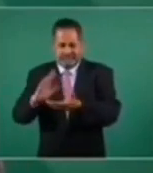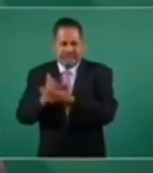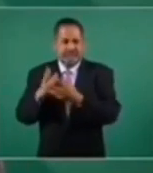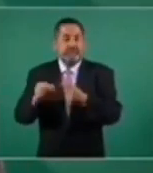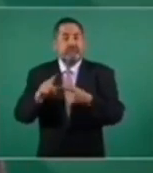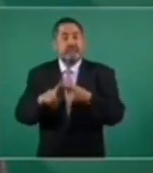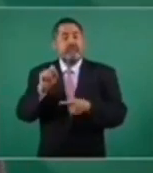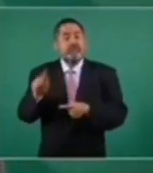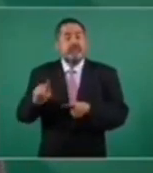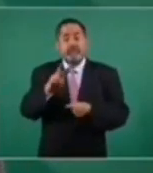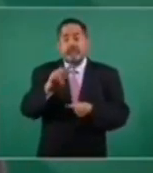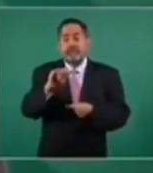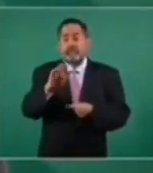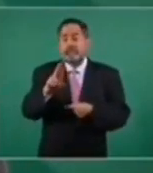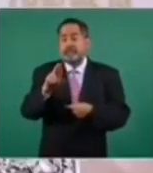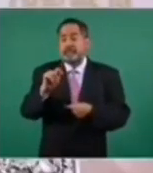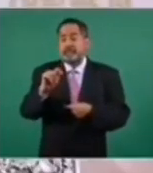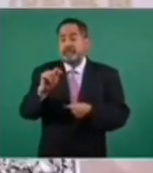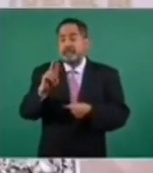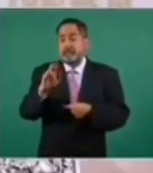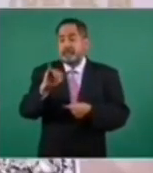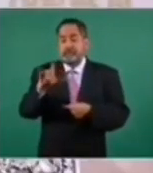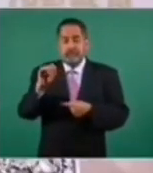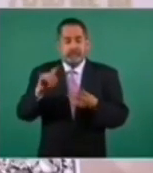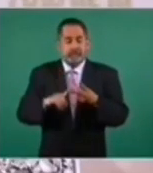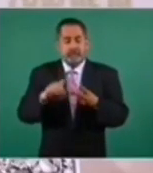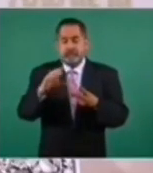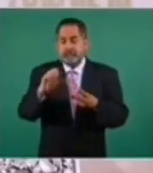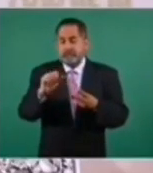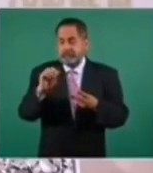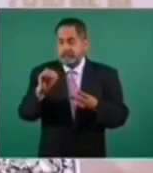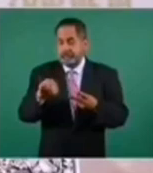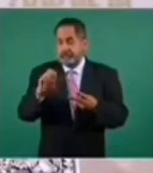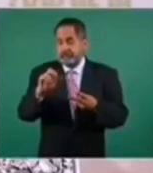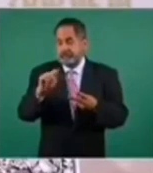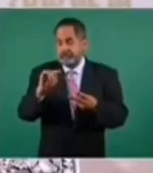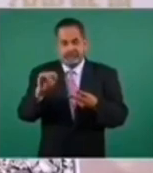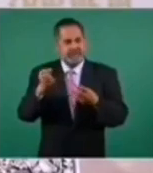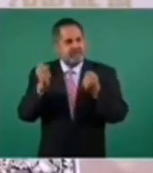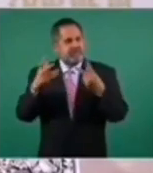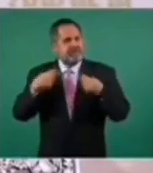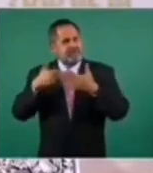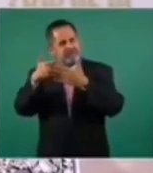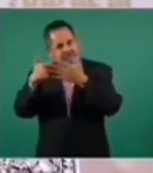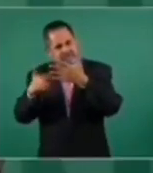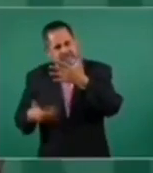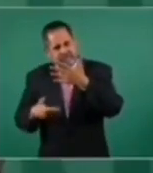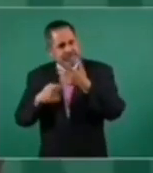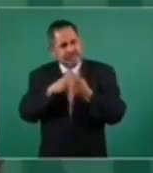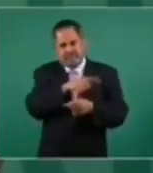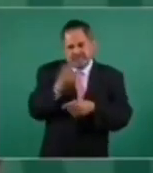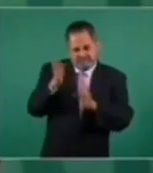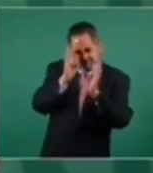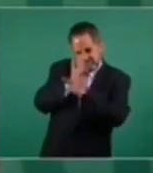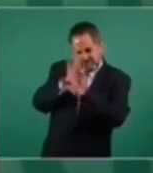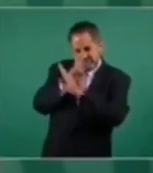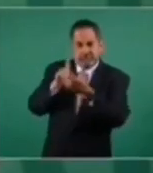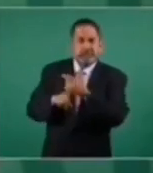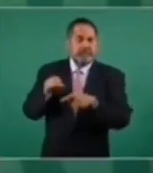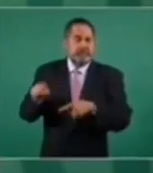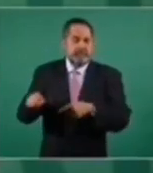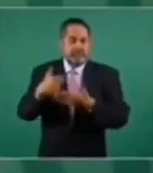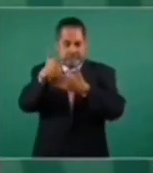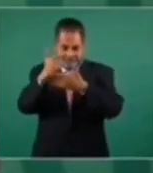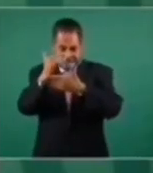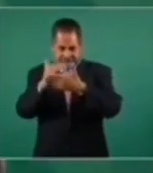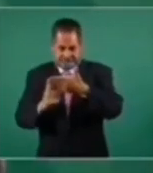Víctor Trujillo, Carmen Aristegui. La verdad es que había muchas personas que fueron en su momento investigadas en la unidad de acuerdo